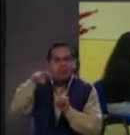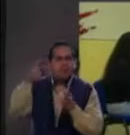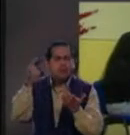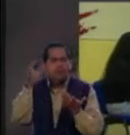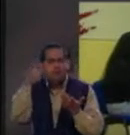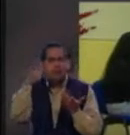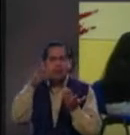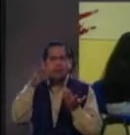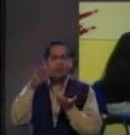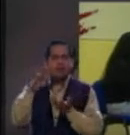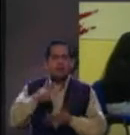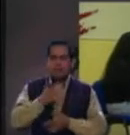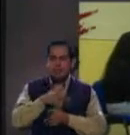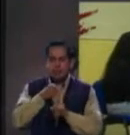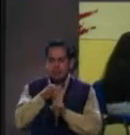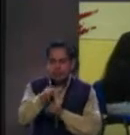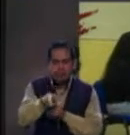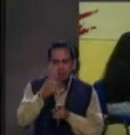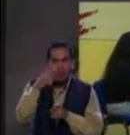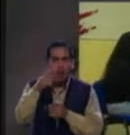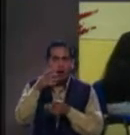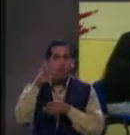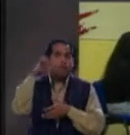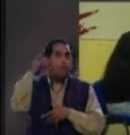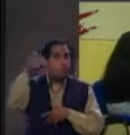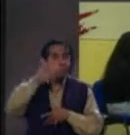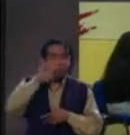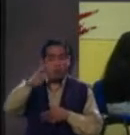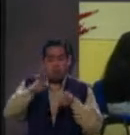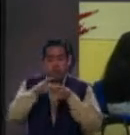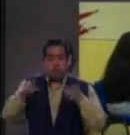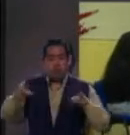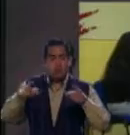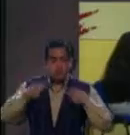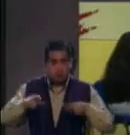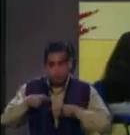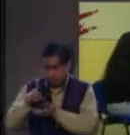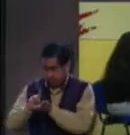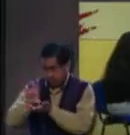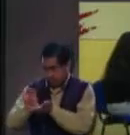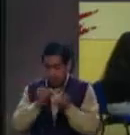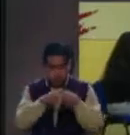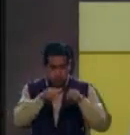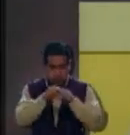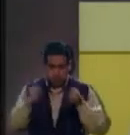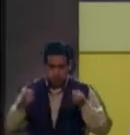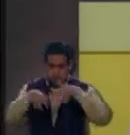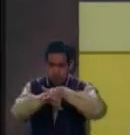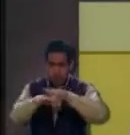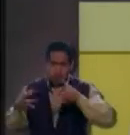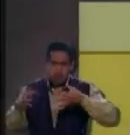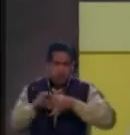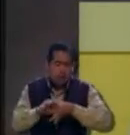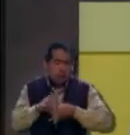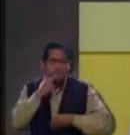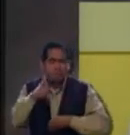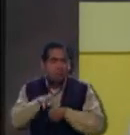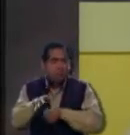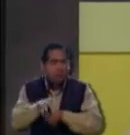factores que creemos que determinan y que facilita el desarrollo y la integración de las mujeres a esta sociedad.